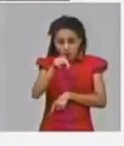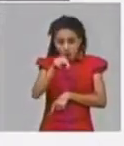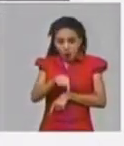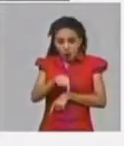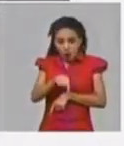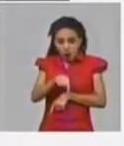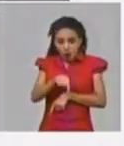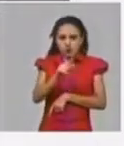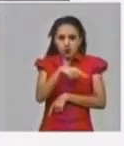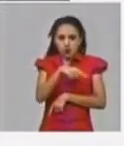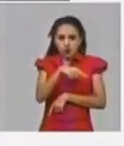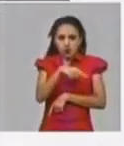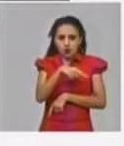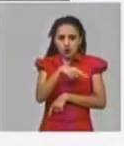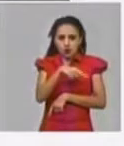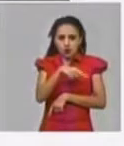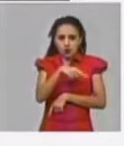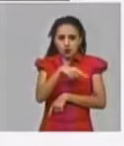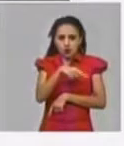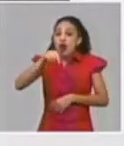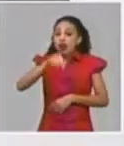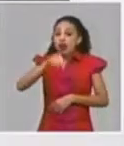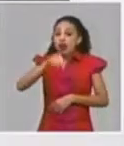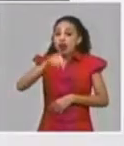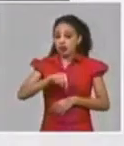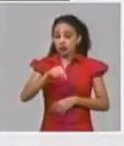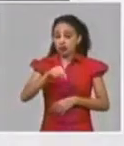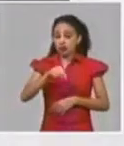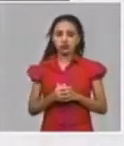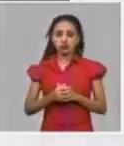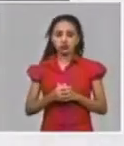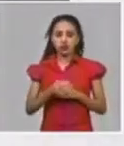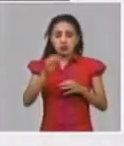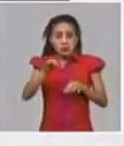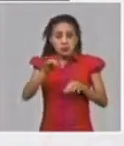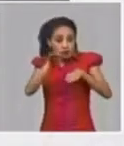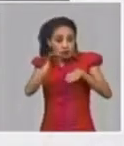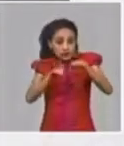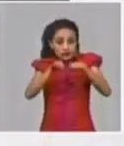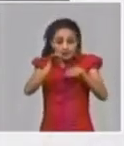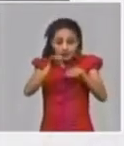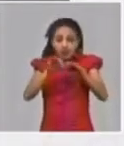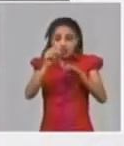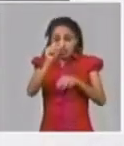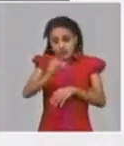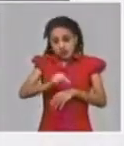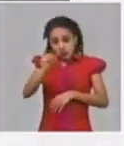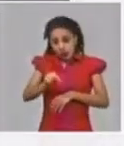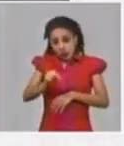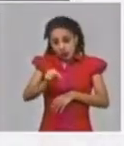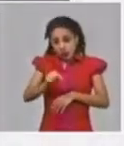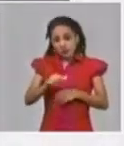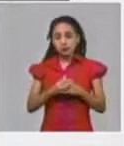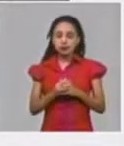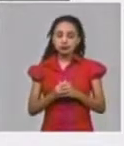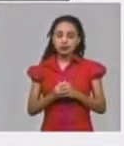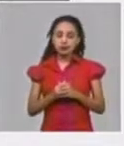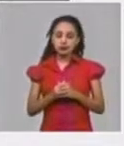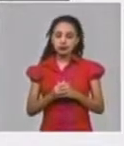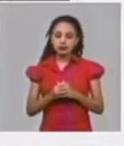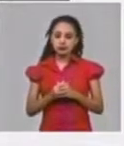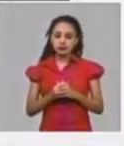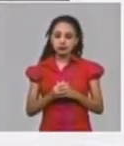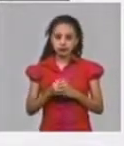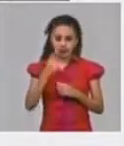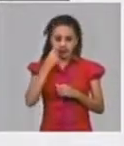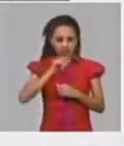preocupados como que estamos hoy es decir estamos en el mismo nivel de casos cuando veníamos subiendo esa